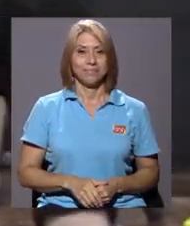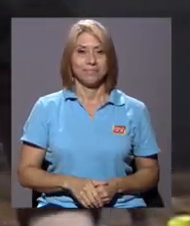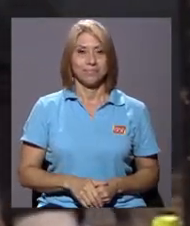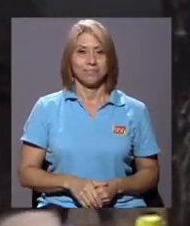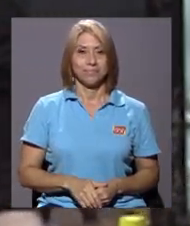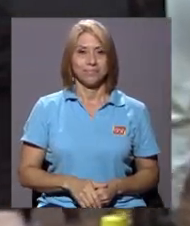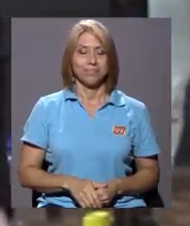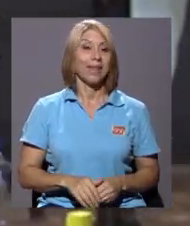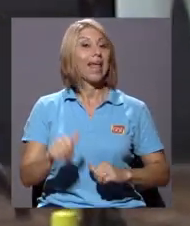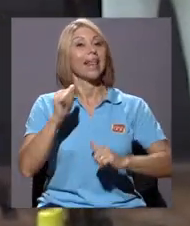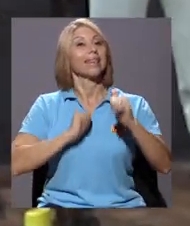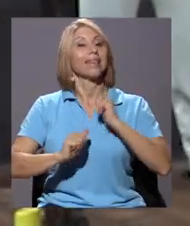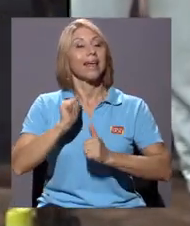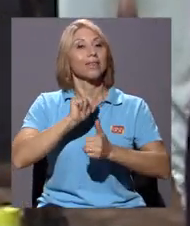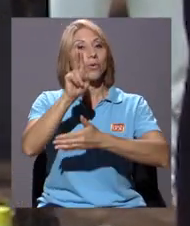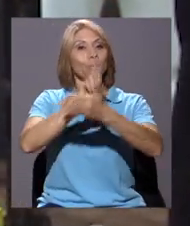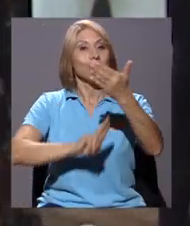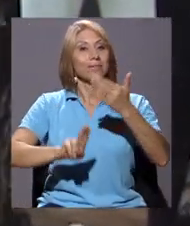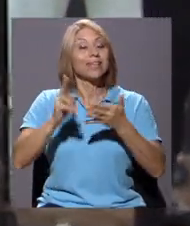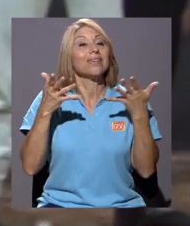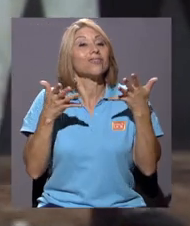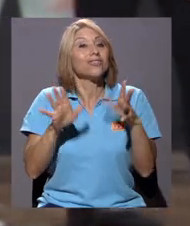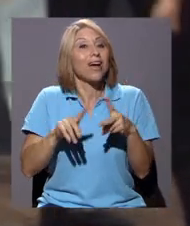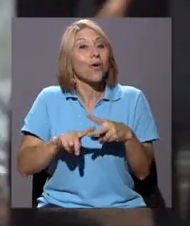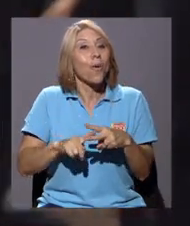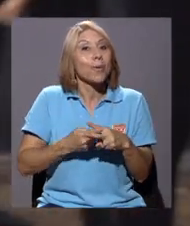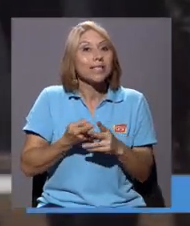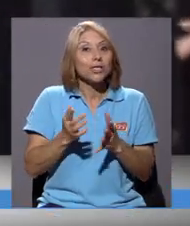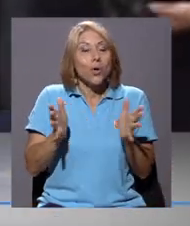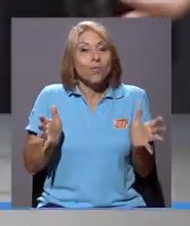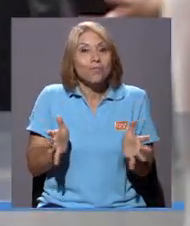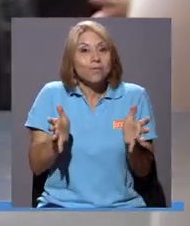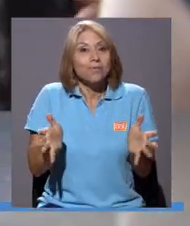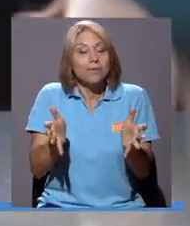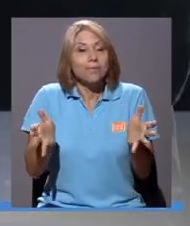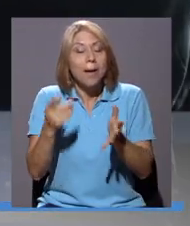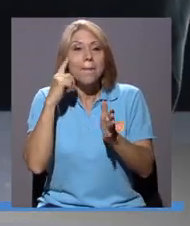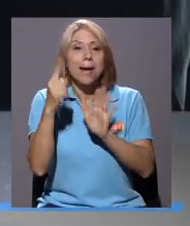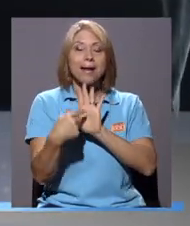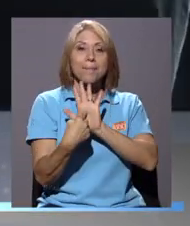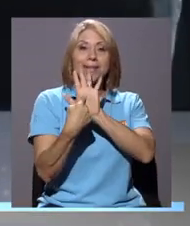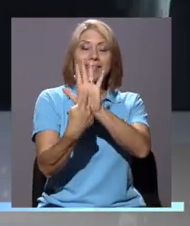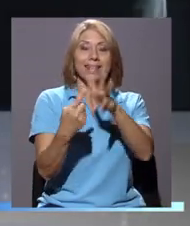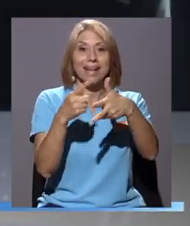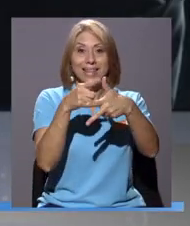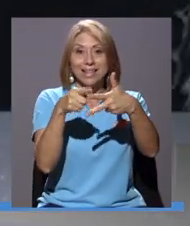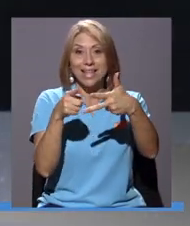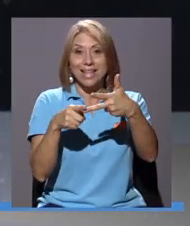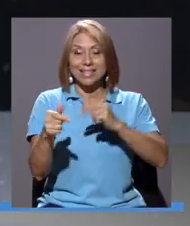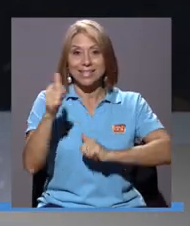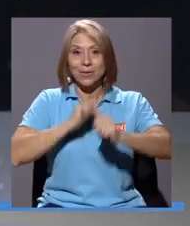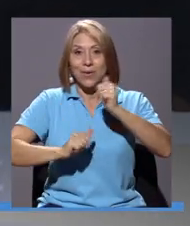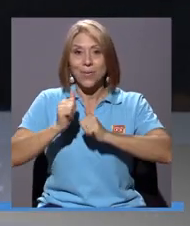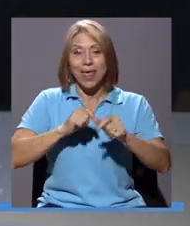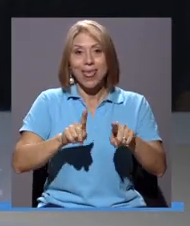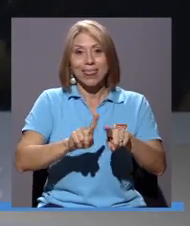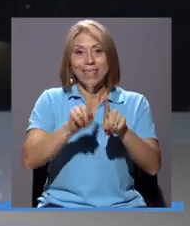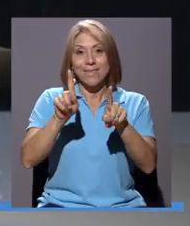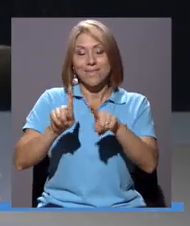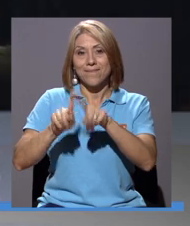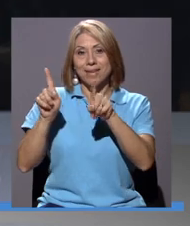El teatro universitario ya comenzó a calentar motores para presentar al público tres obras de teatro diferentes.